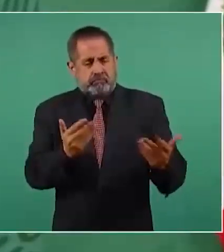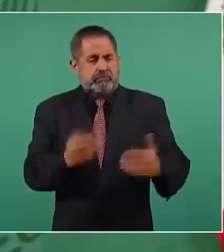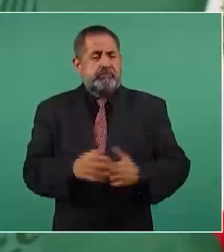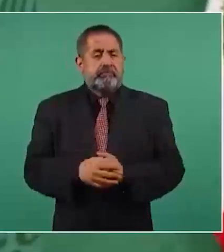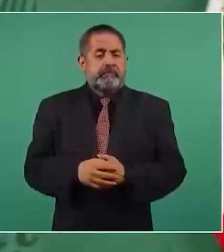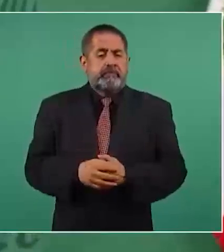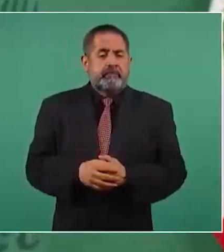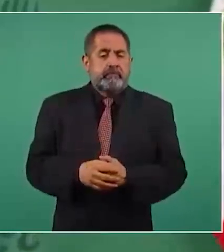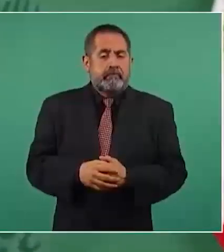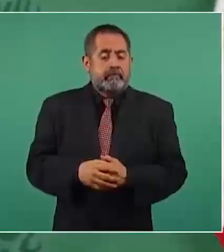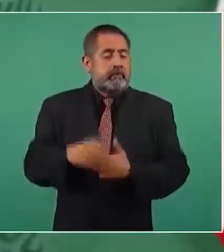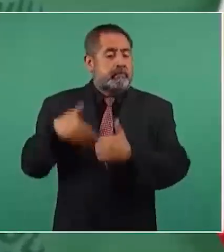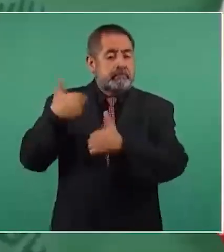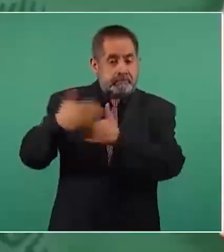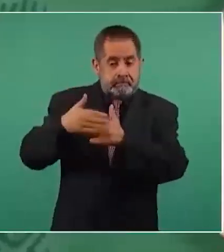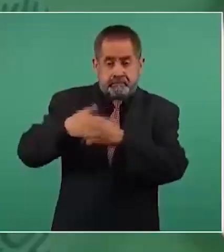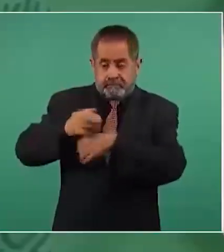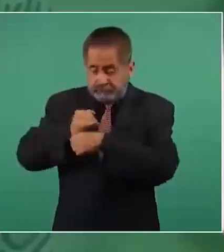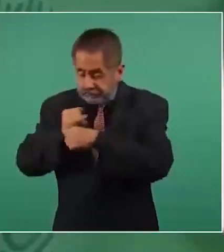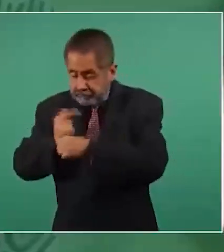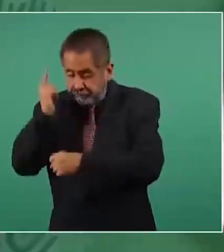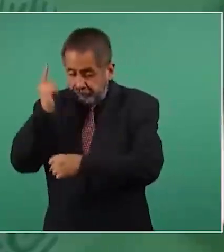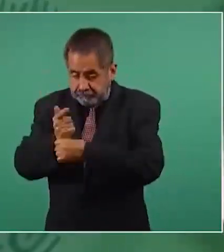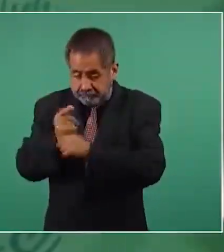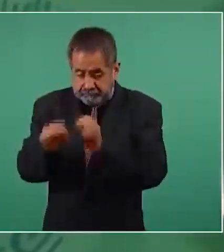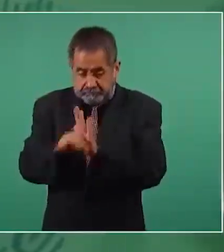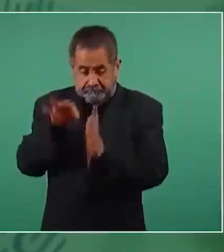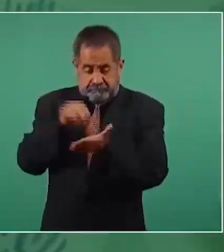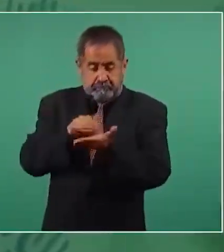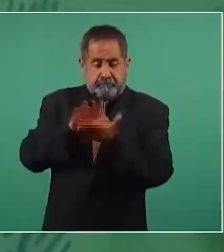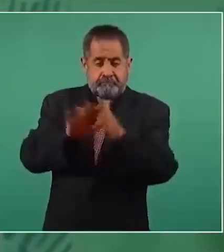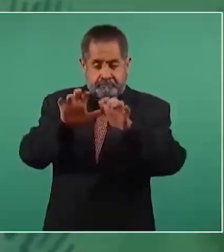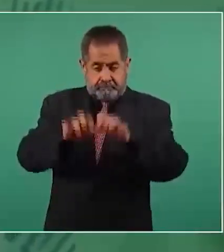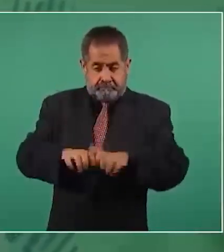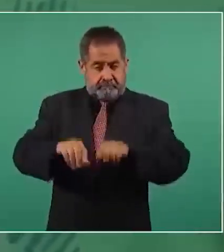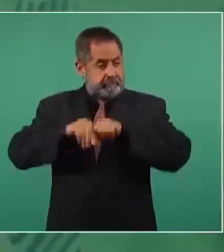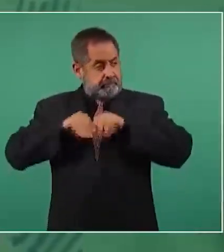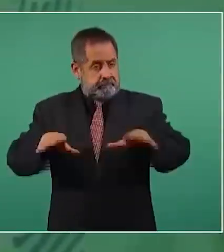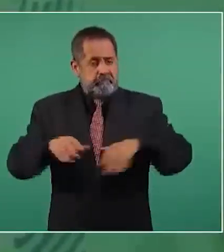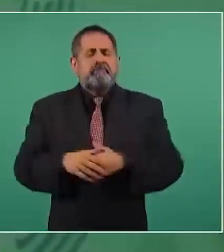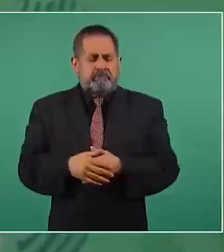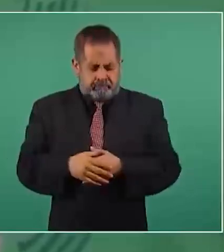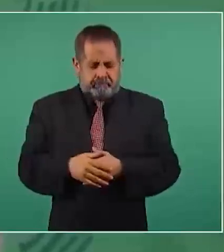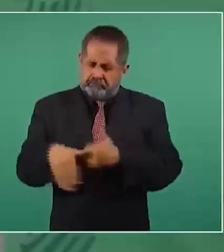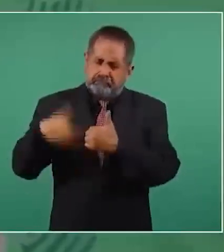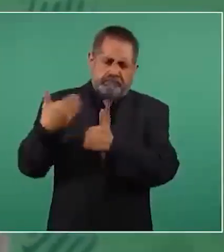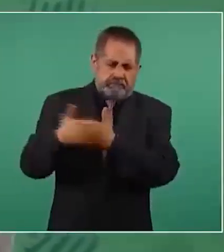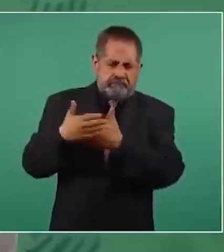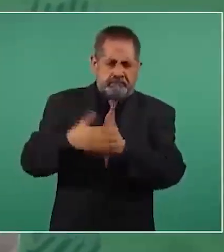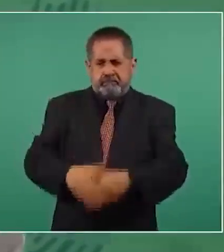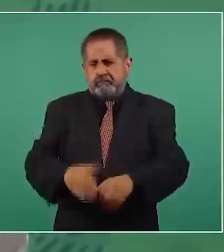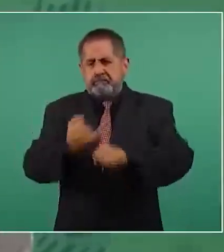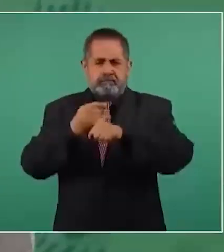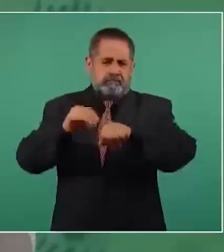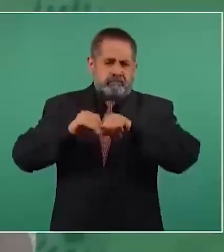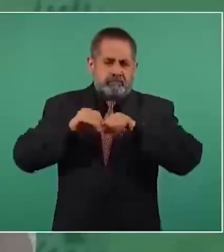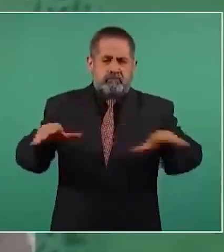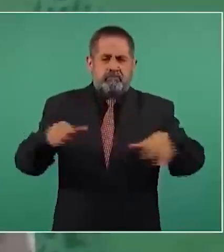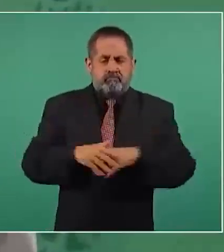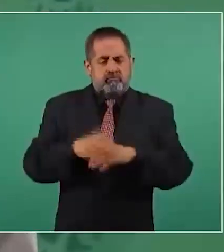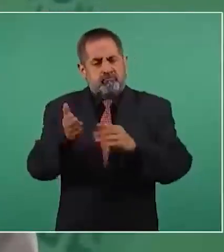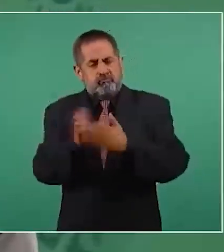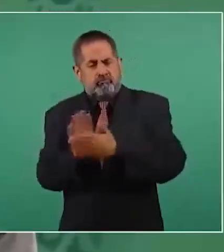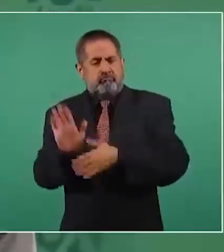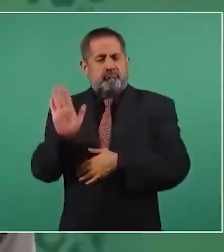Cuando esté el dictamen, se va a informar o para